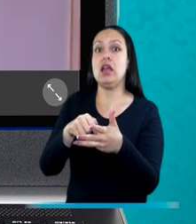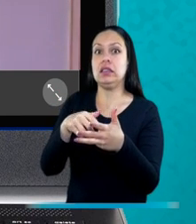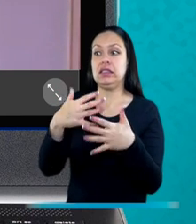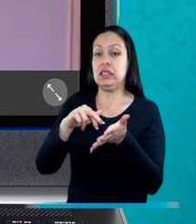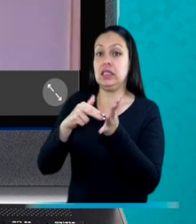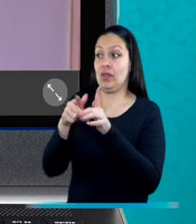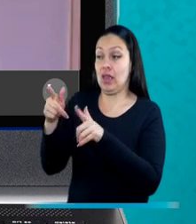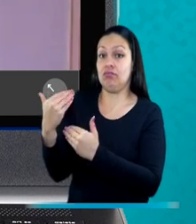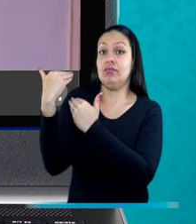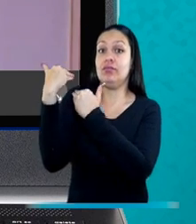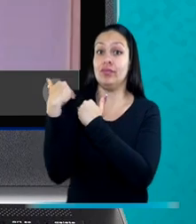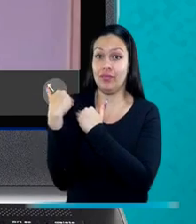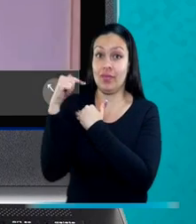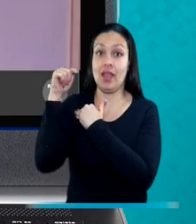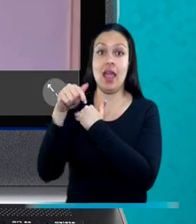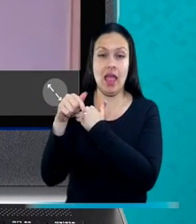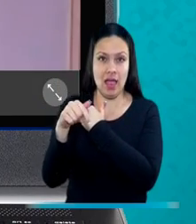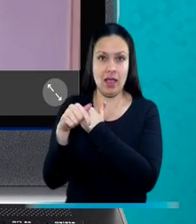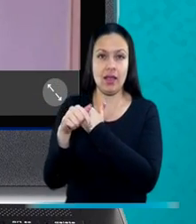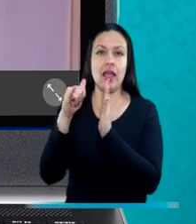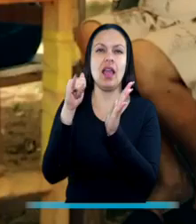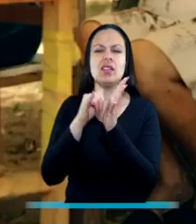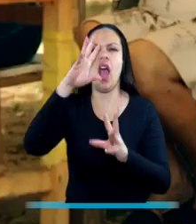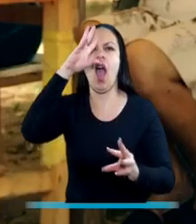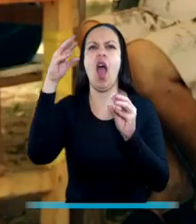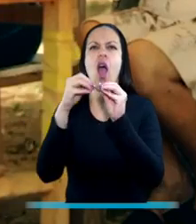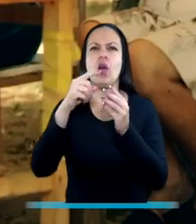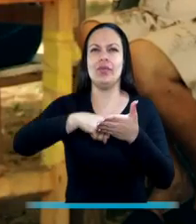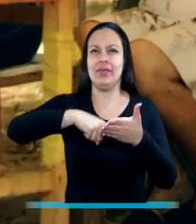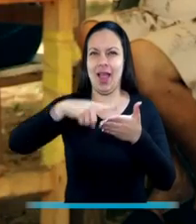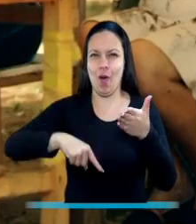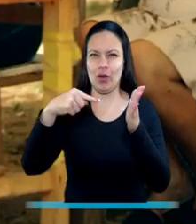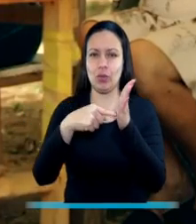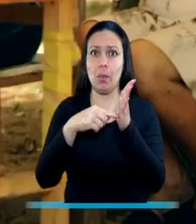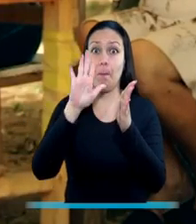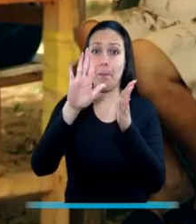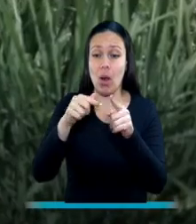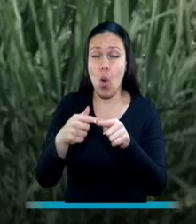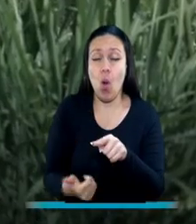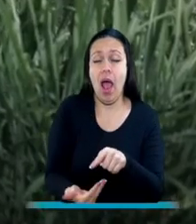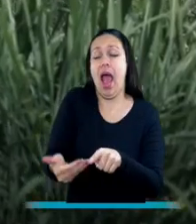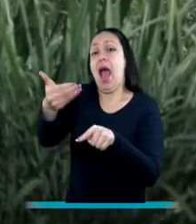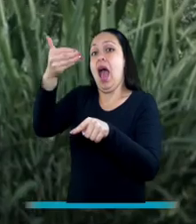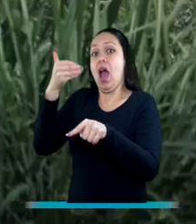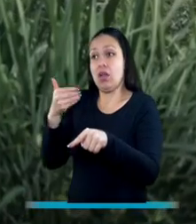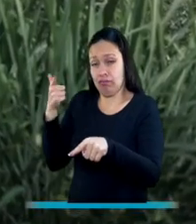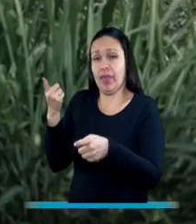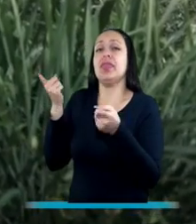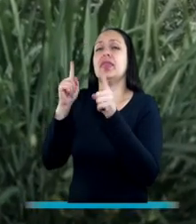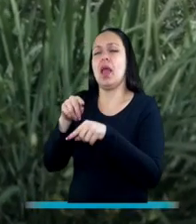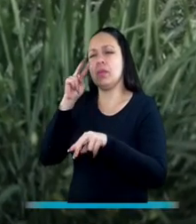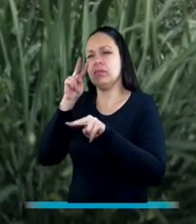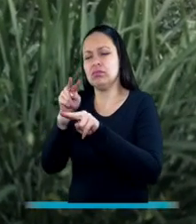implementación de los acuerdos, pero asumió también una tarea que ya venía siendo y es el seguimiento a la implementación de la Ley 1448, que